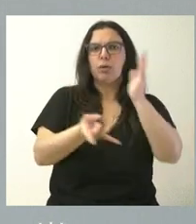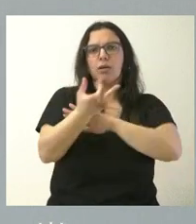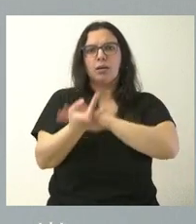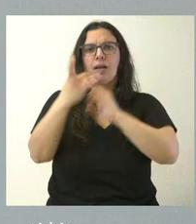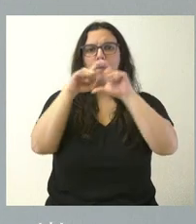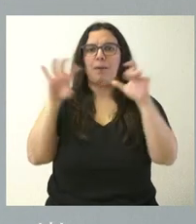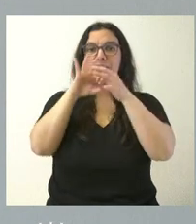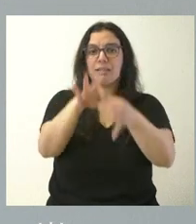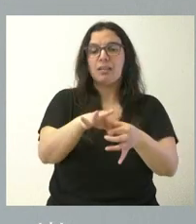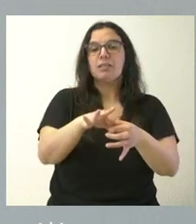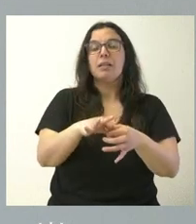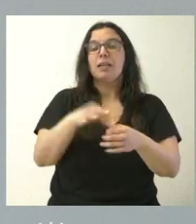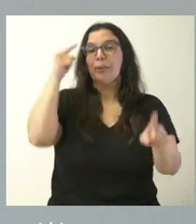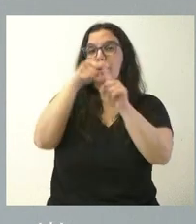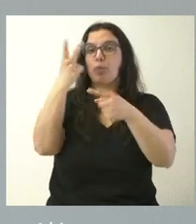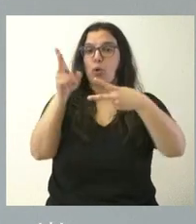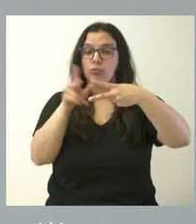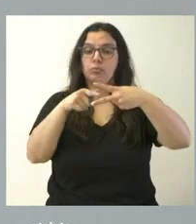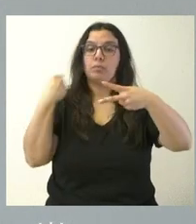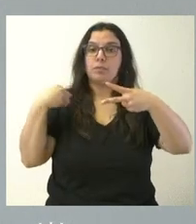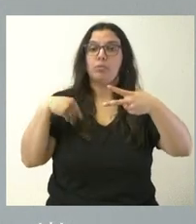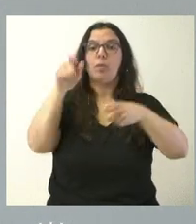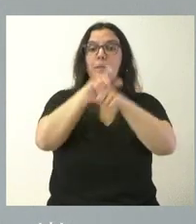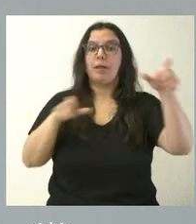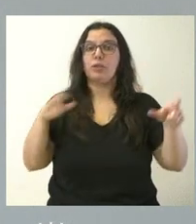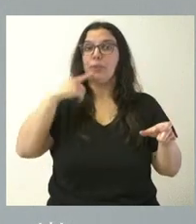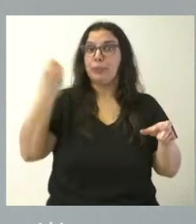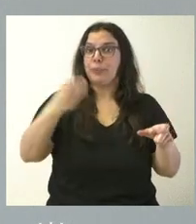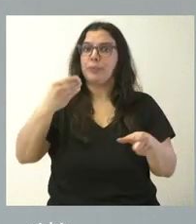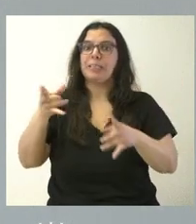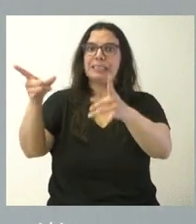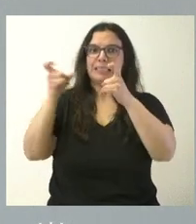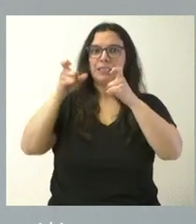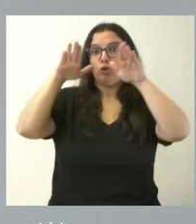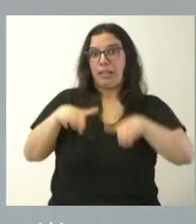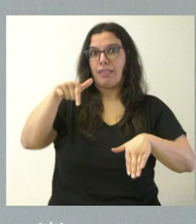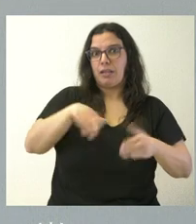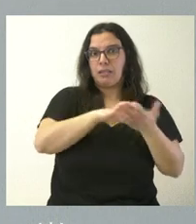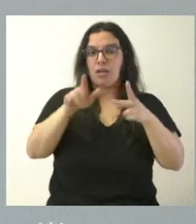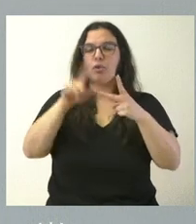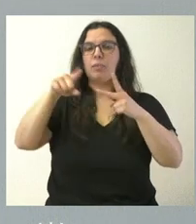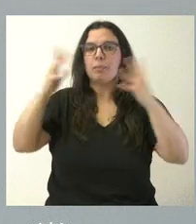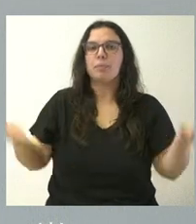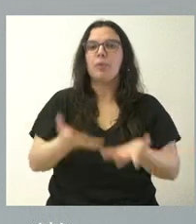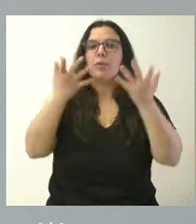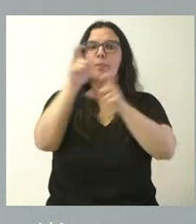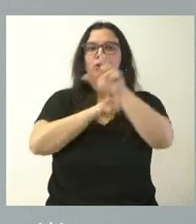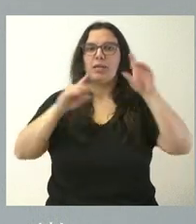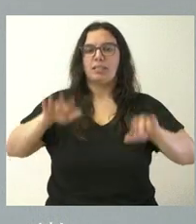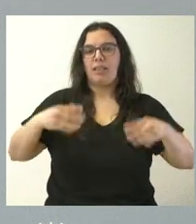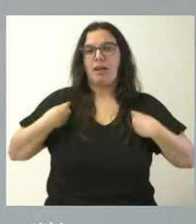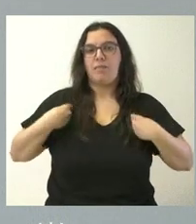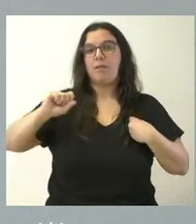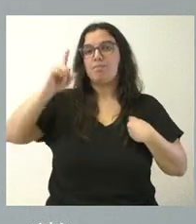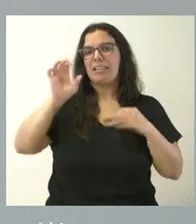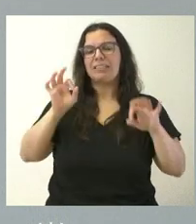específicamente, dos objetivos, como es la retención del talento en Castilla y León y la promoción de la fijación de la población, especialmente en